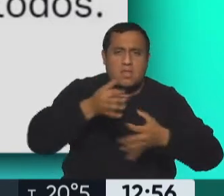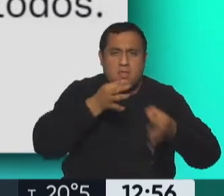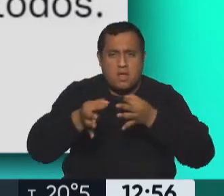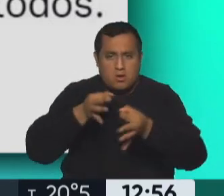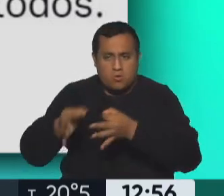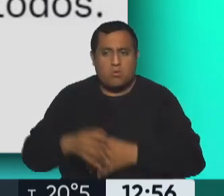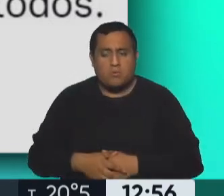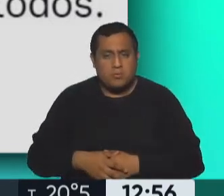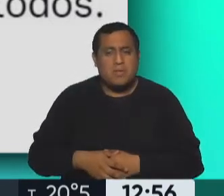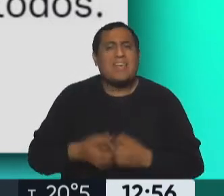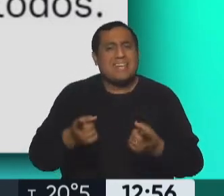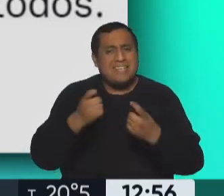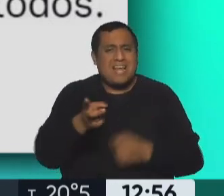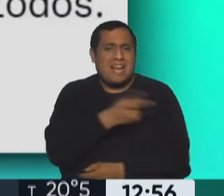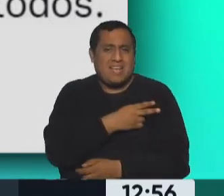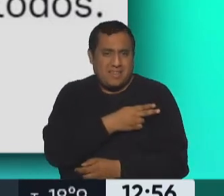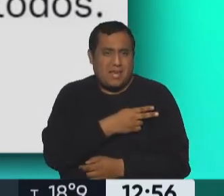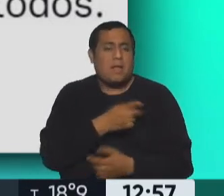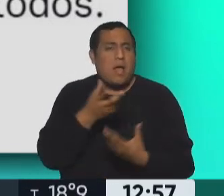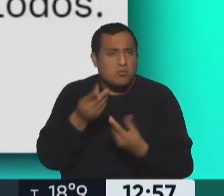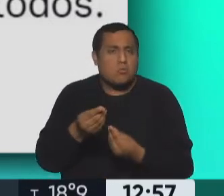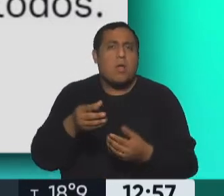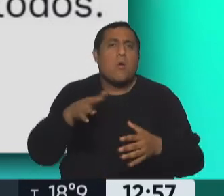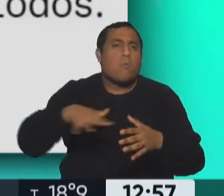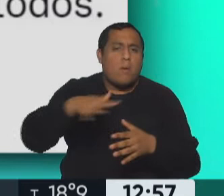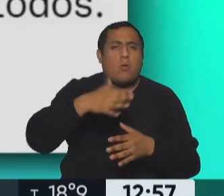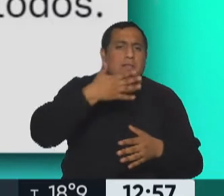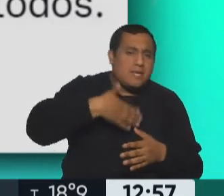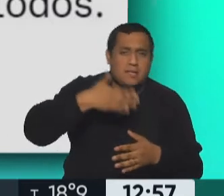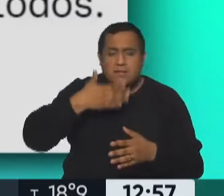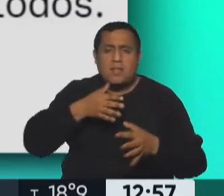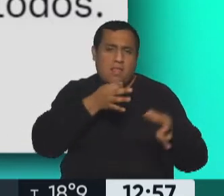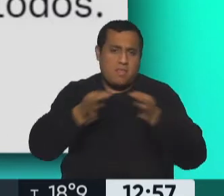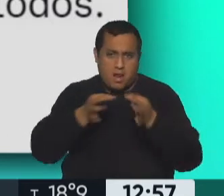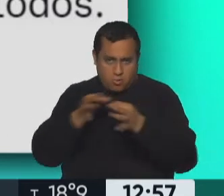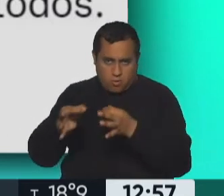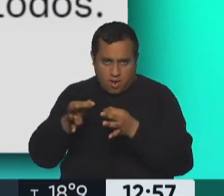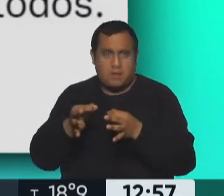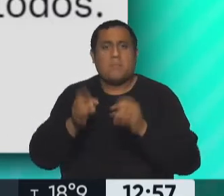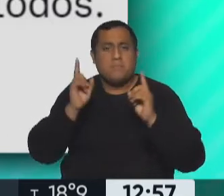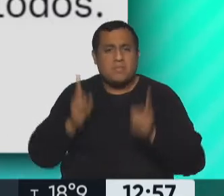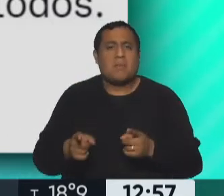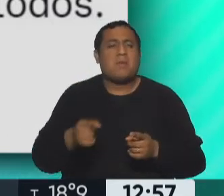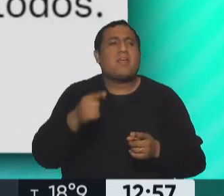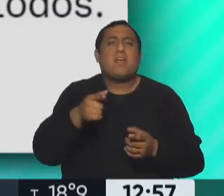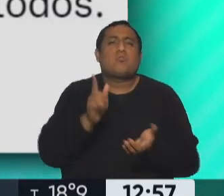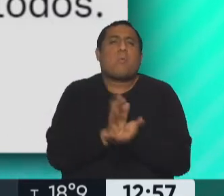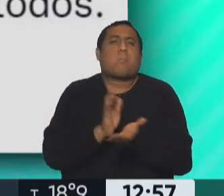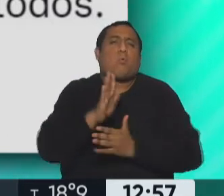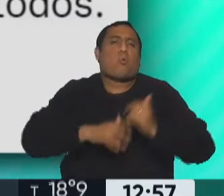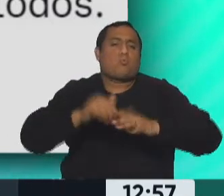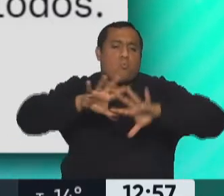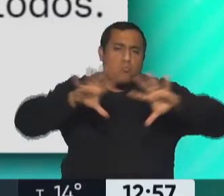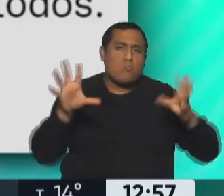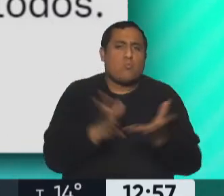Necesitamos líderes que permitan a los pueblos entenderse y dialogar, dice el Papa Francisco, y que generen la voluntad de construir un mundo más estable